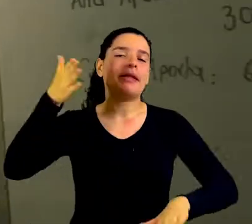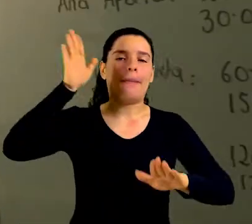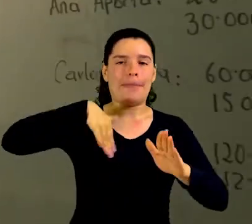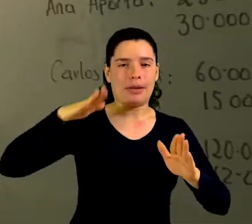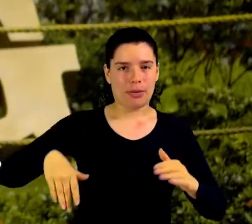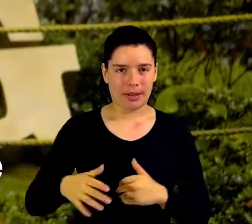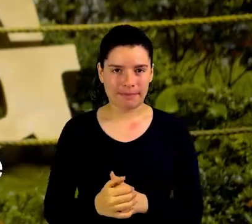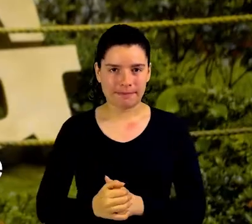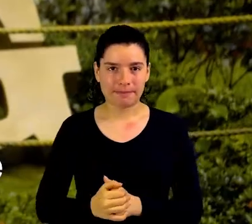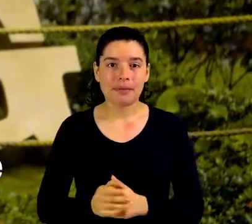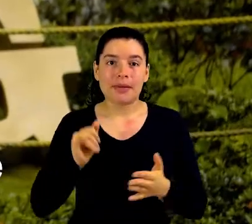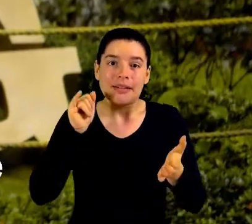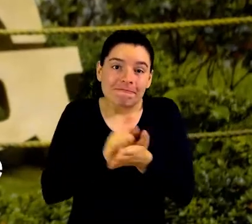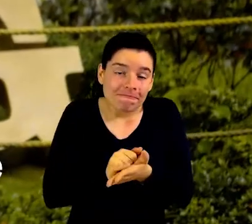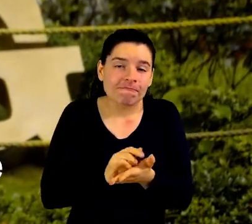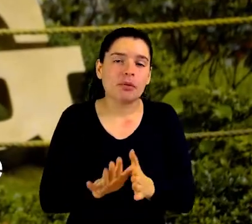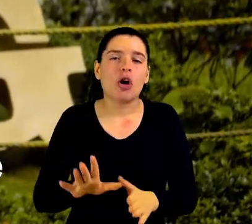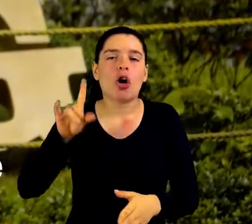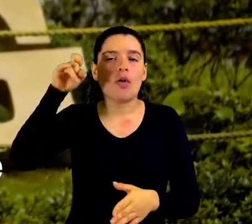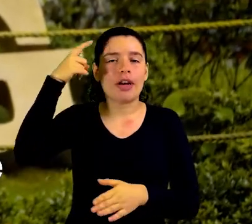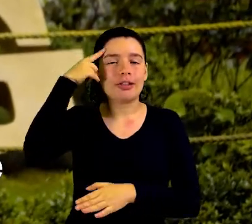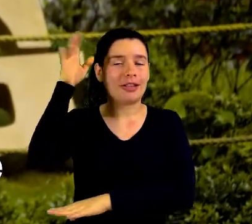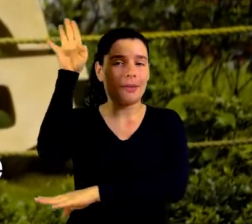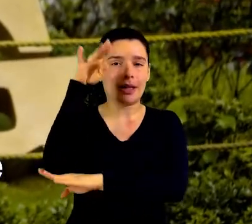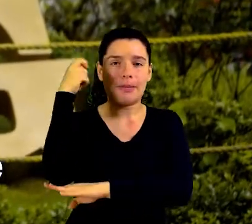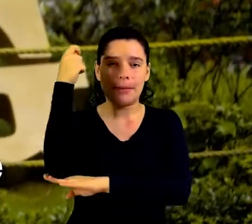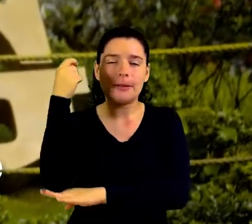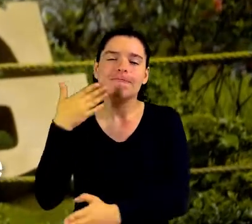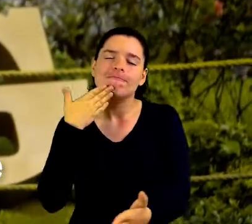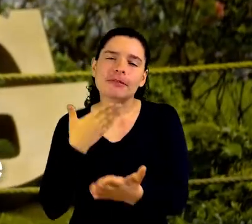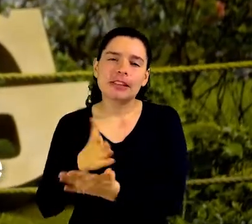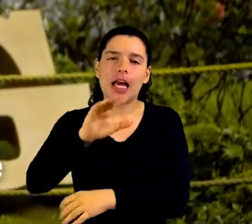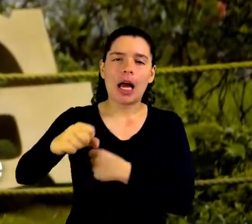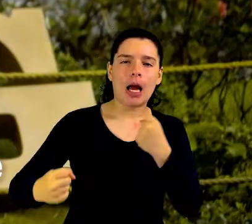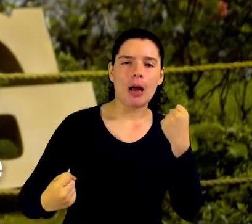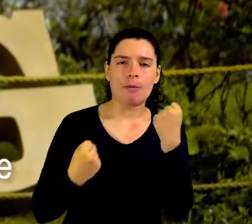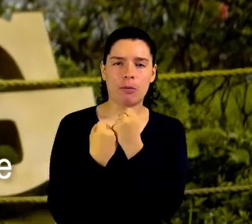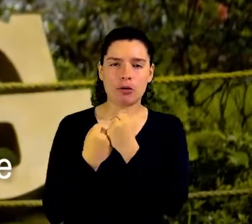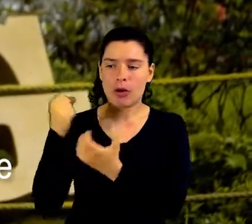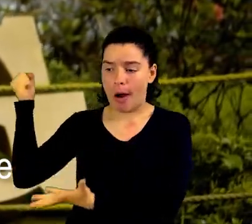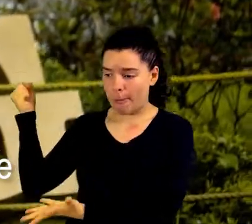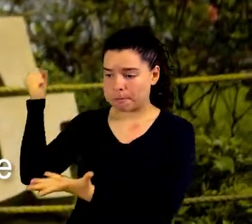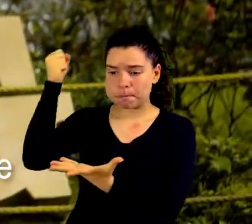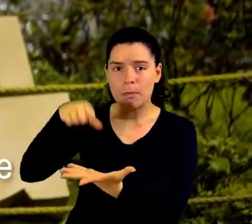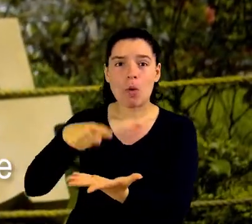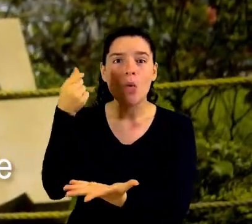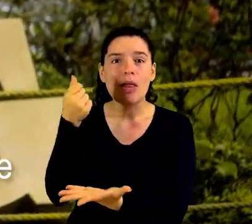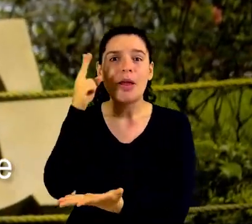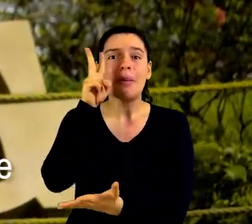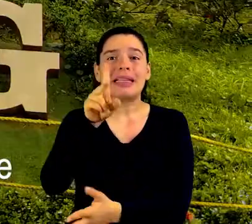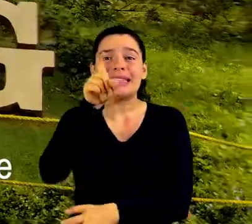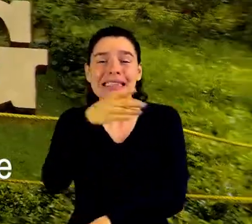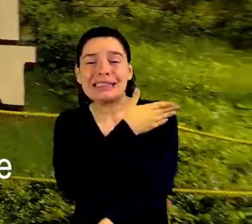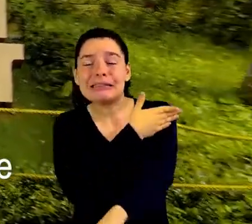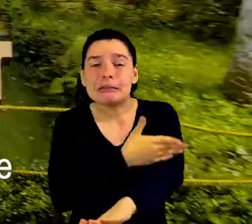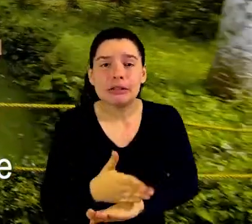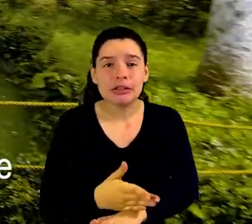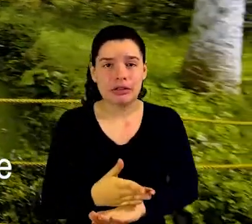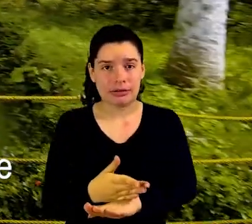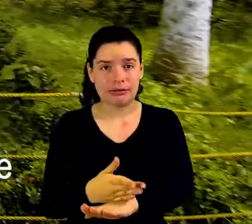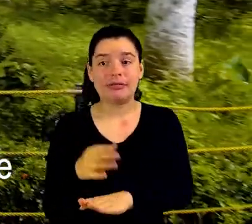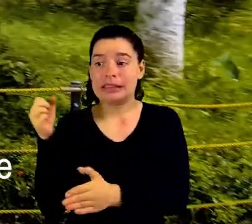luego lo pintamos. Efectivamente, la gobernación del departamento hizo un aporte de cerca de 26 millones de pesos.